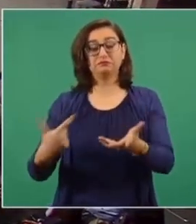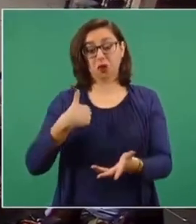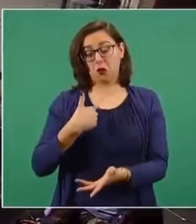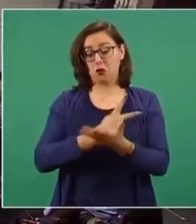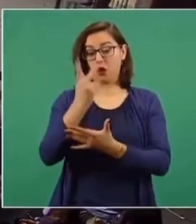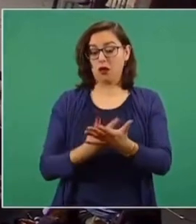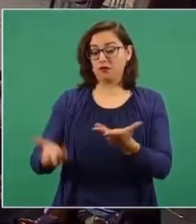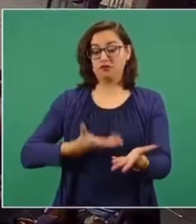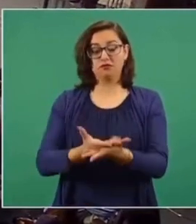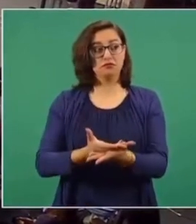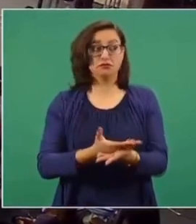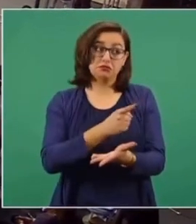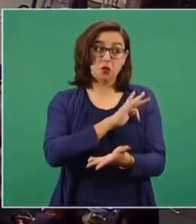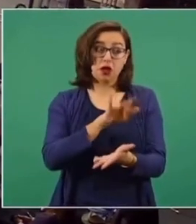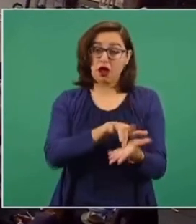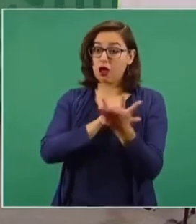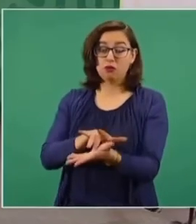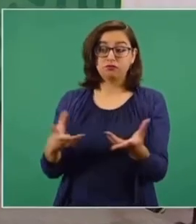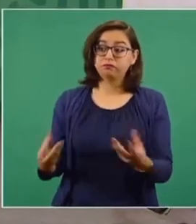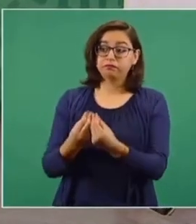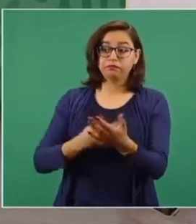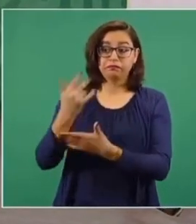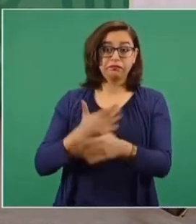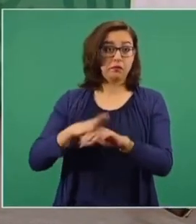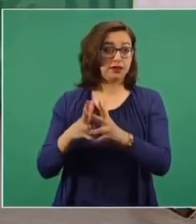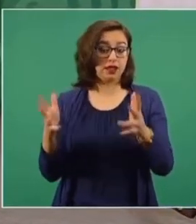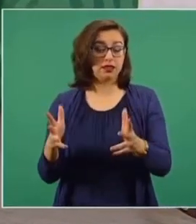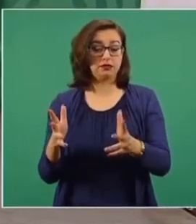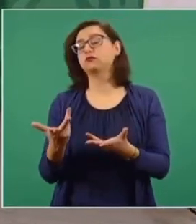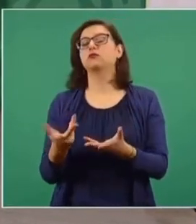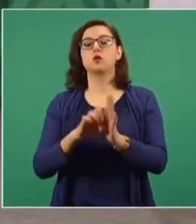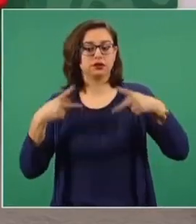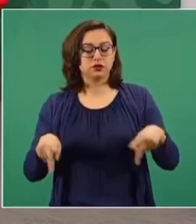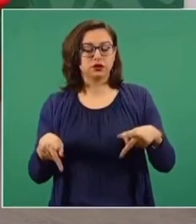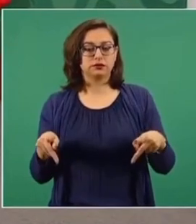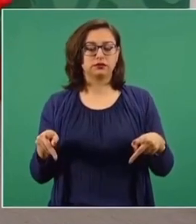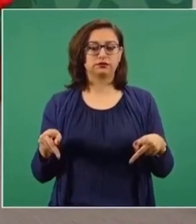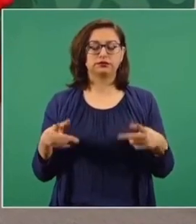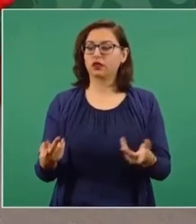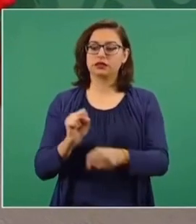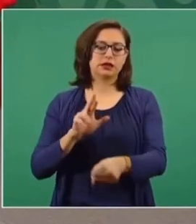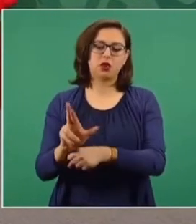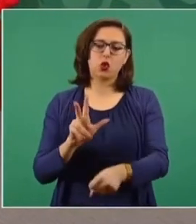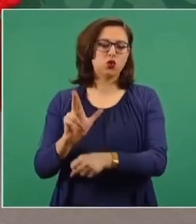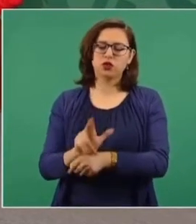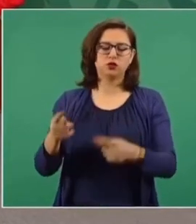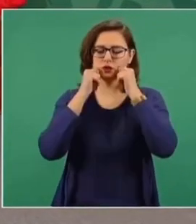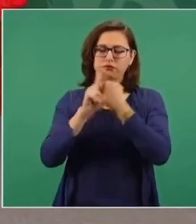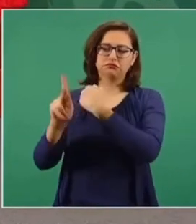acompañada con la oferta de que si un productor en Guatemala, en El Salvador, en Honduras,